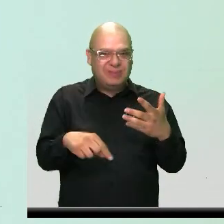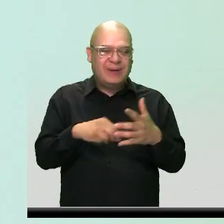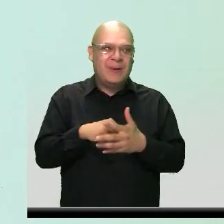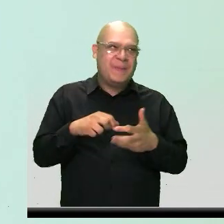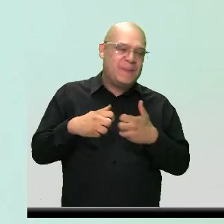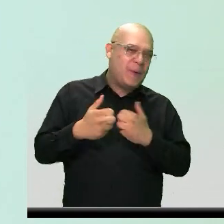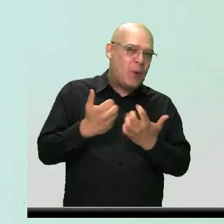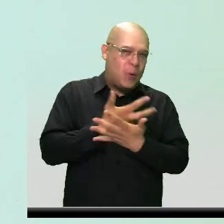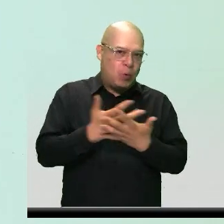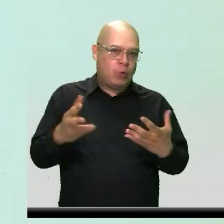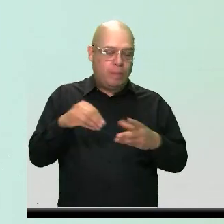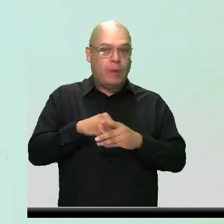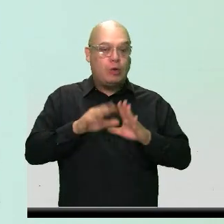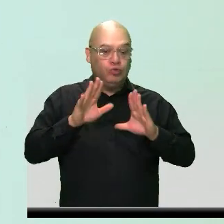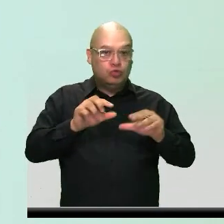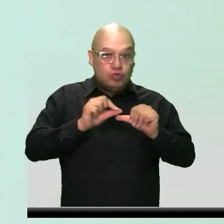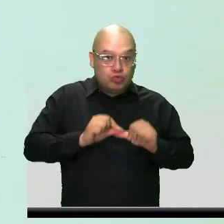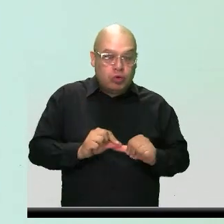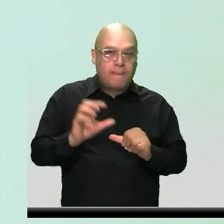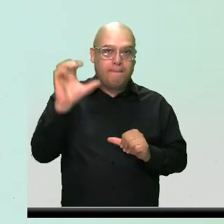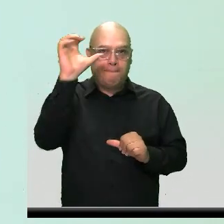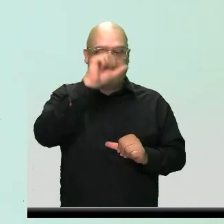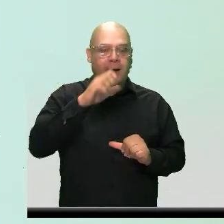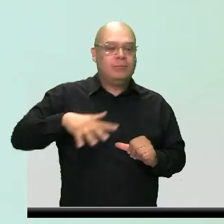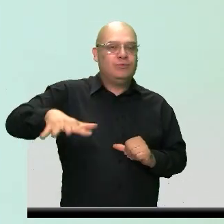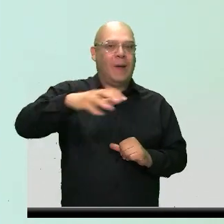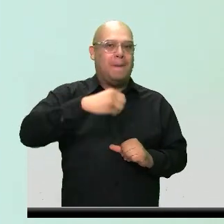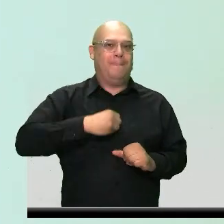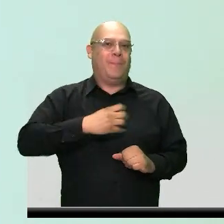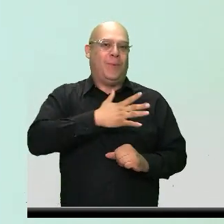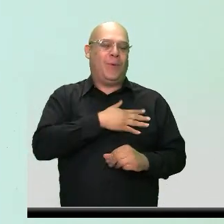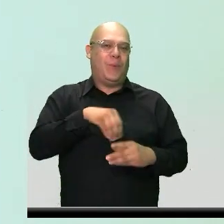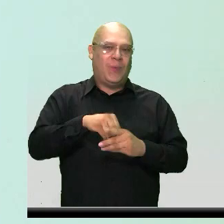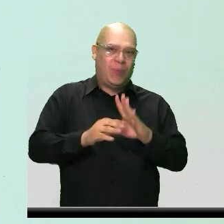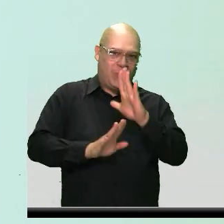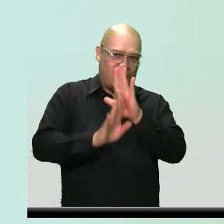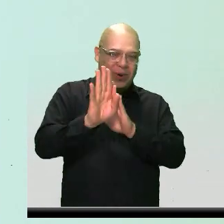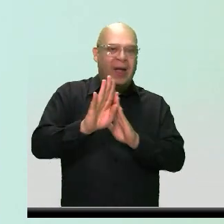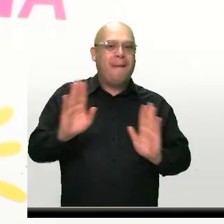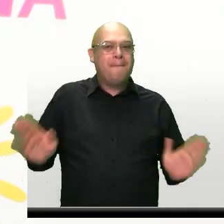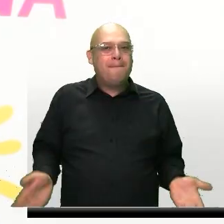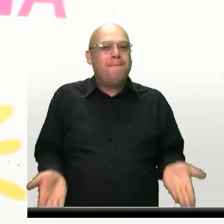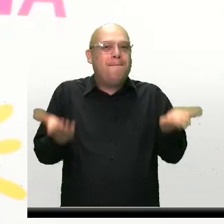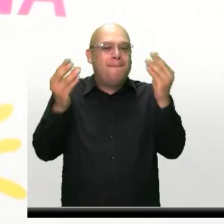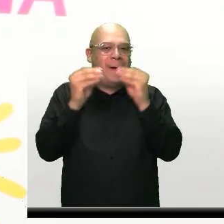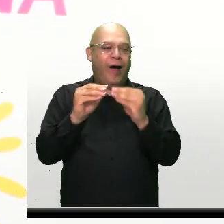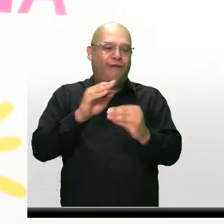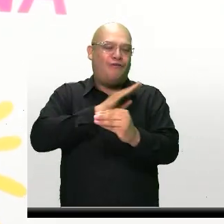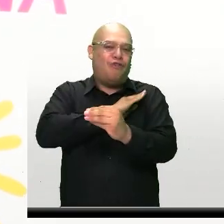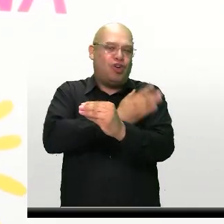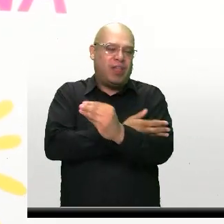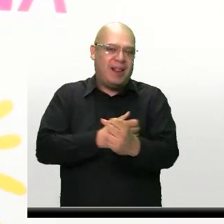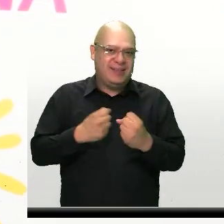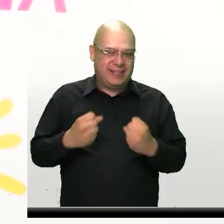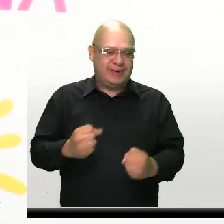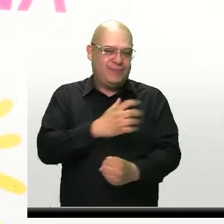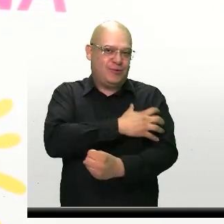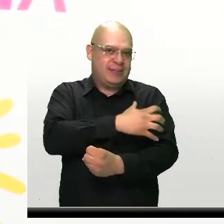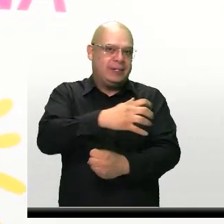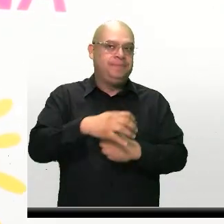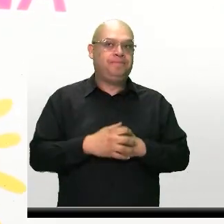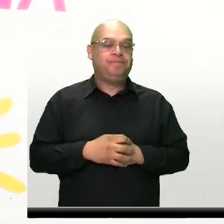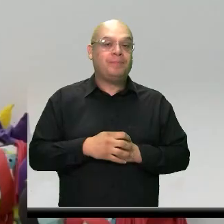través de ellos podemos también encontrar una oportunidad para crecer, para avanzar y para fortalecernos. Los Centros Integrales de